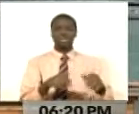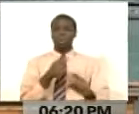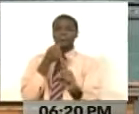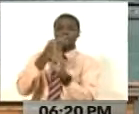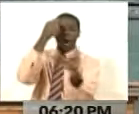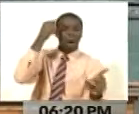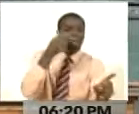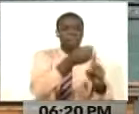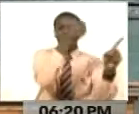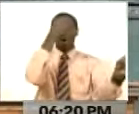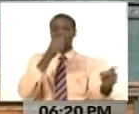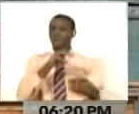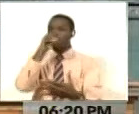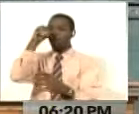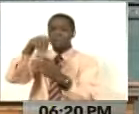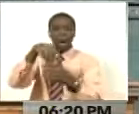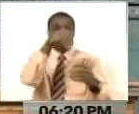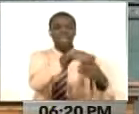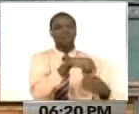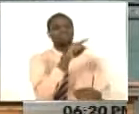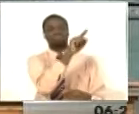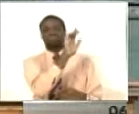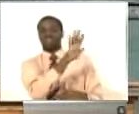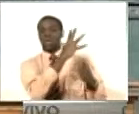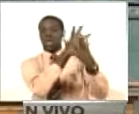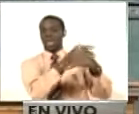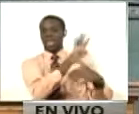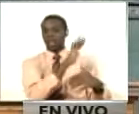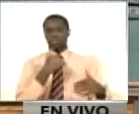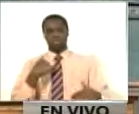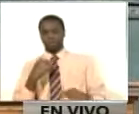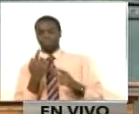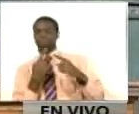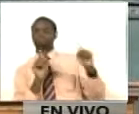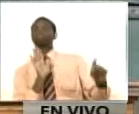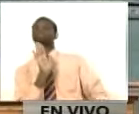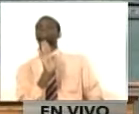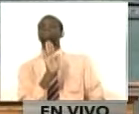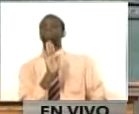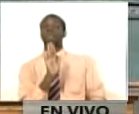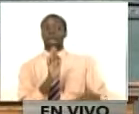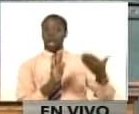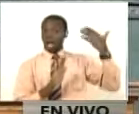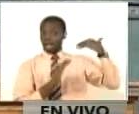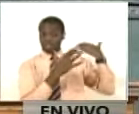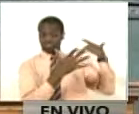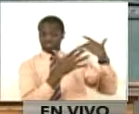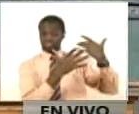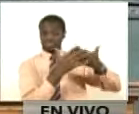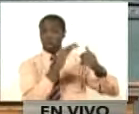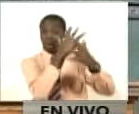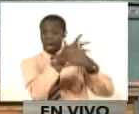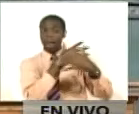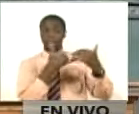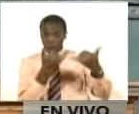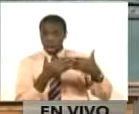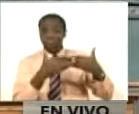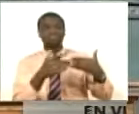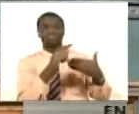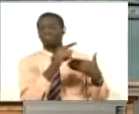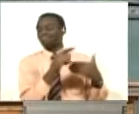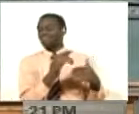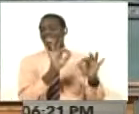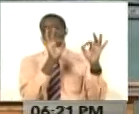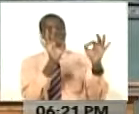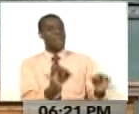de injerencismo. Pero es que el presente tampoco se parece mucho cuando nosotros tenemos una organización que ha